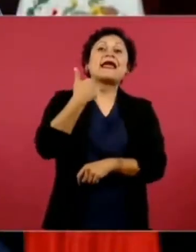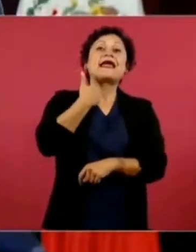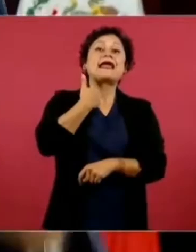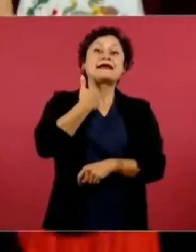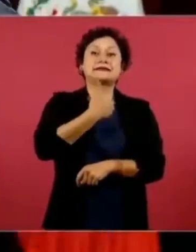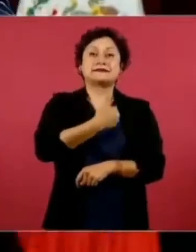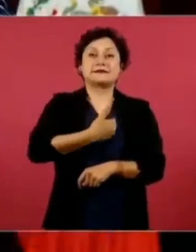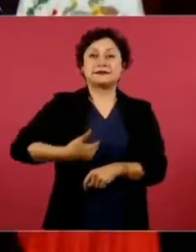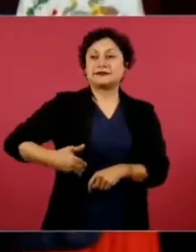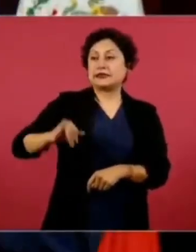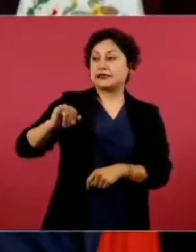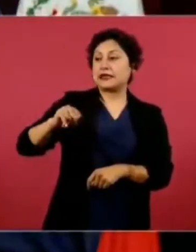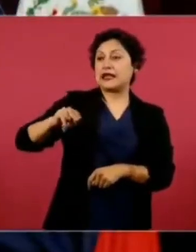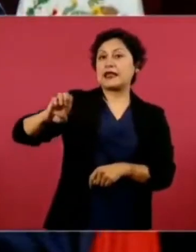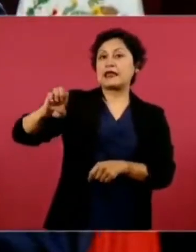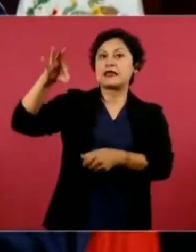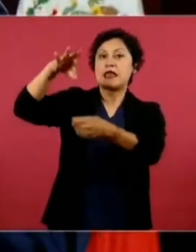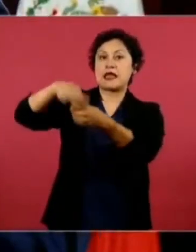defendió